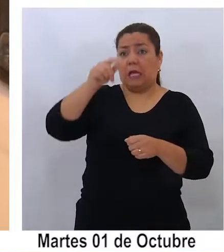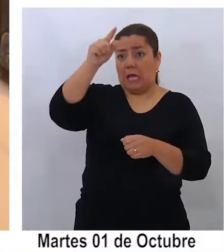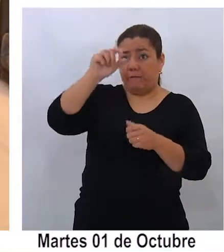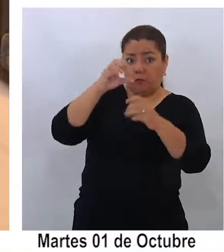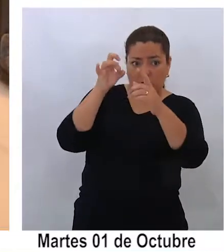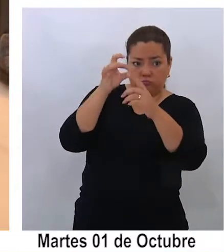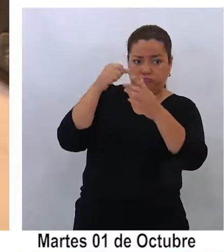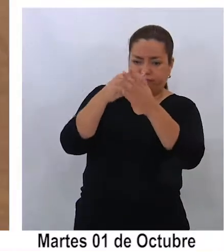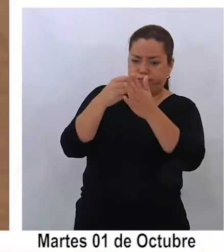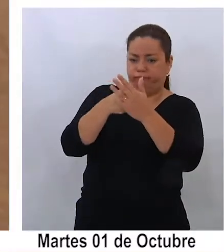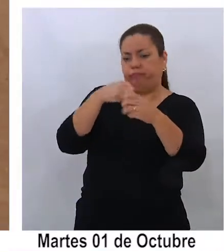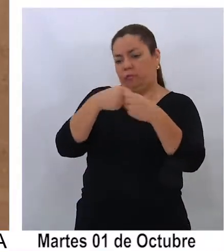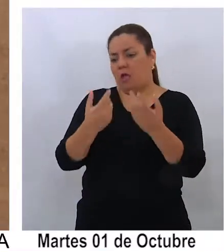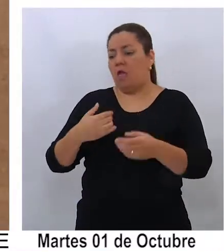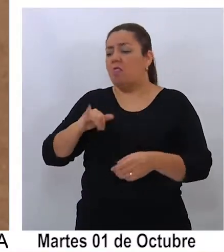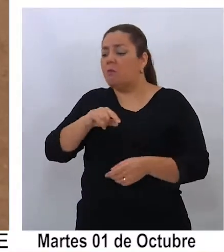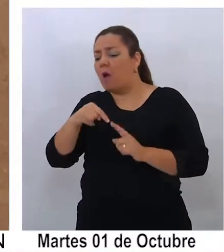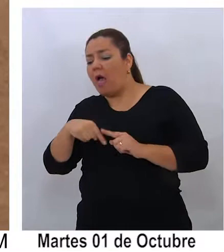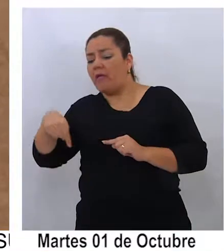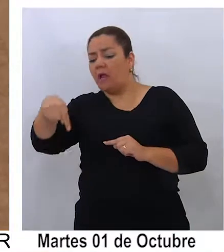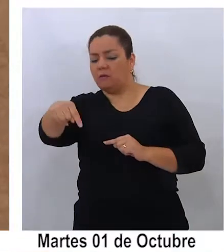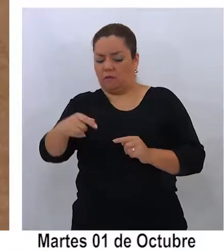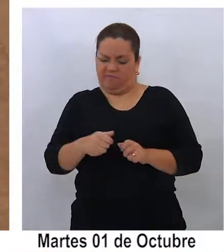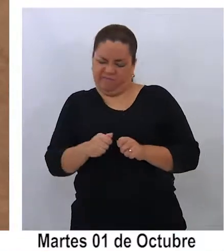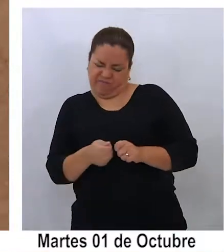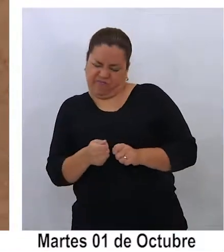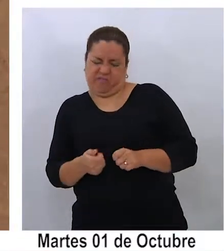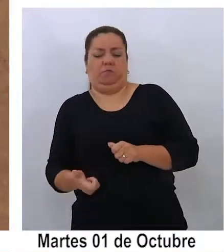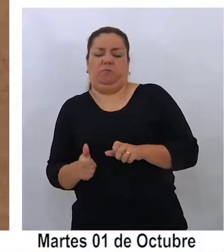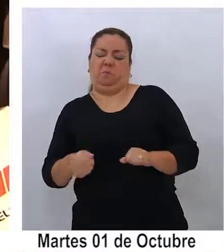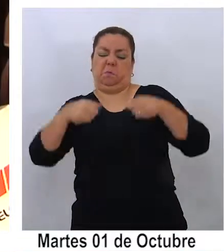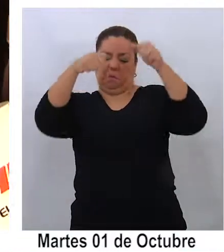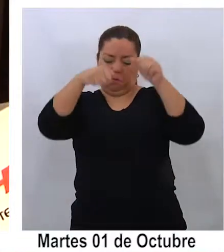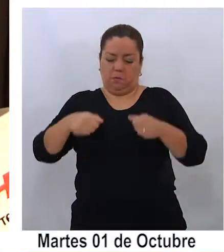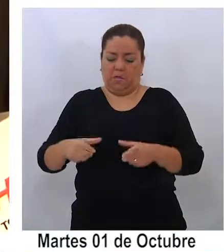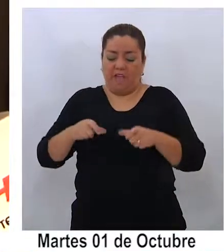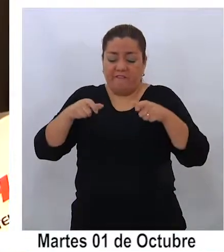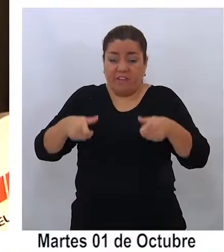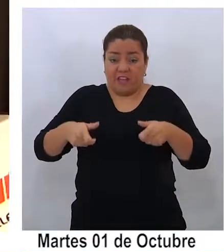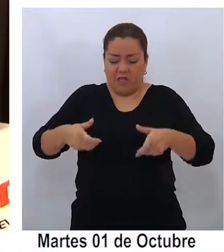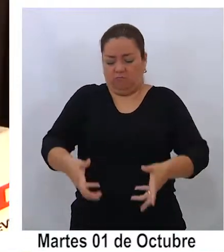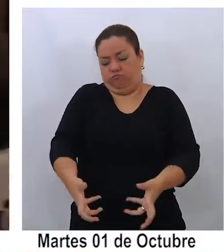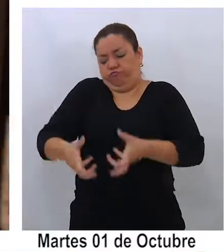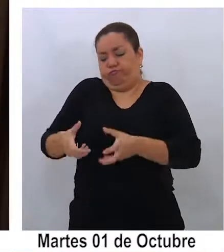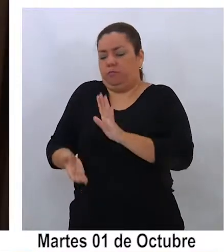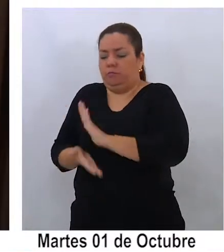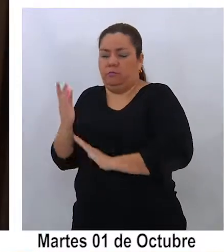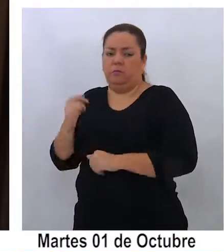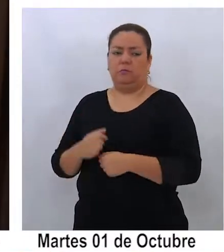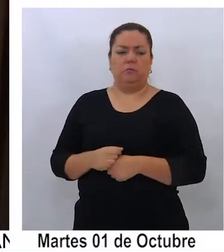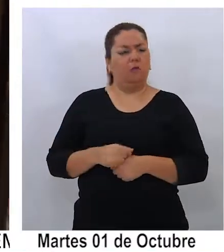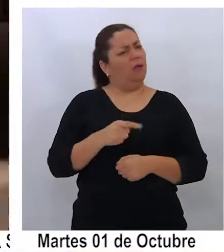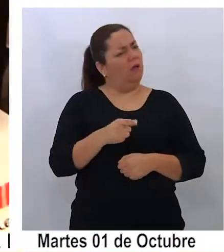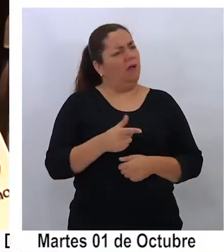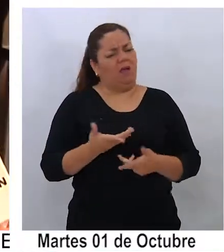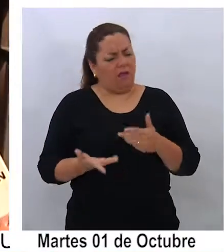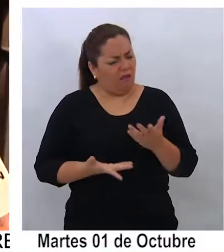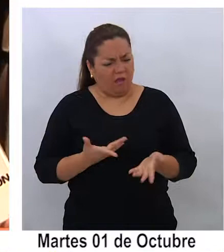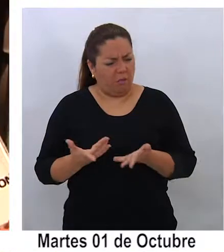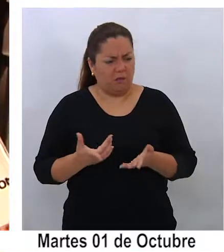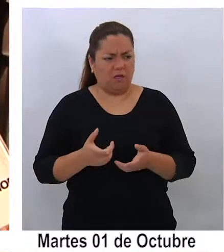cortaron adelante y le sacaron la batería. Y así todos los días lo mismo. ¿Y qué pasa con la vigilancia policial?